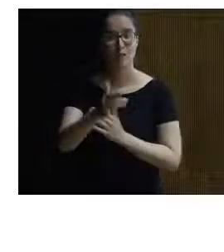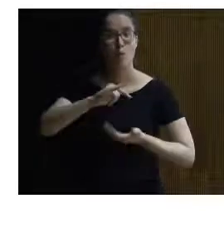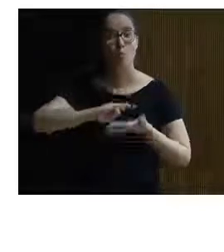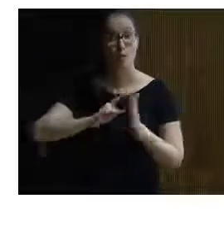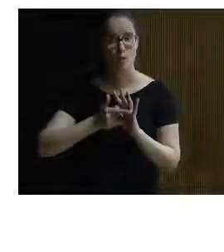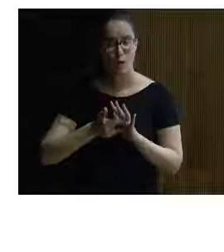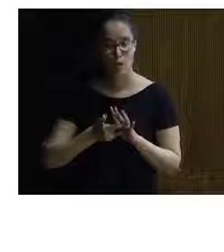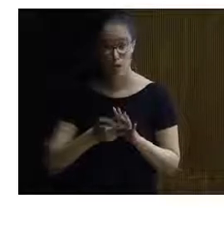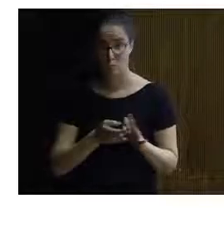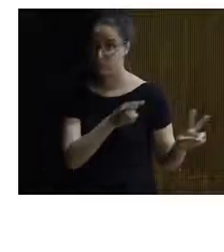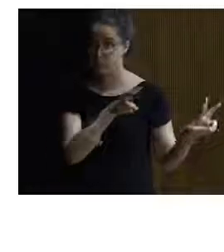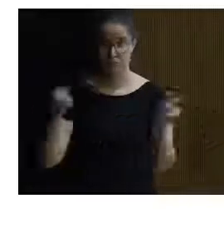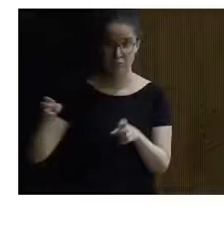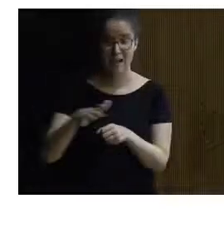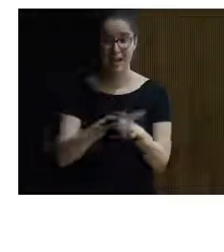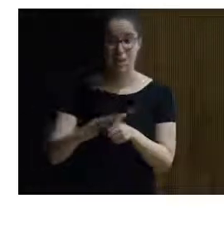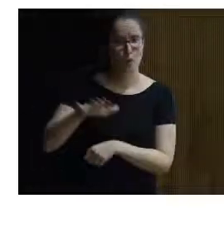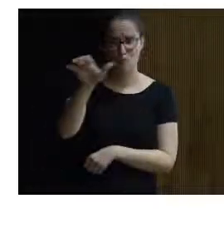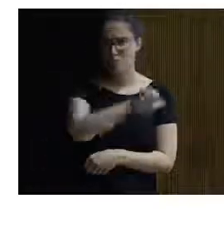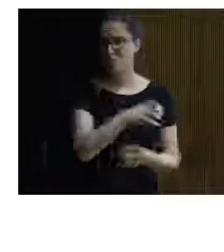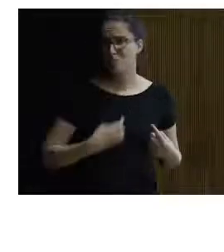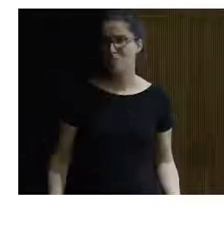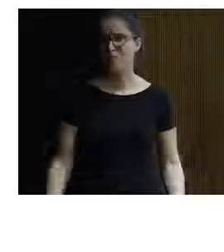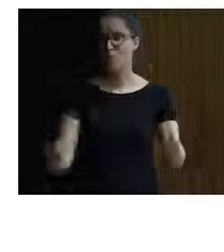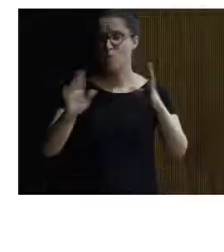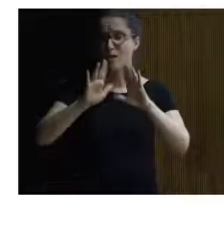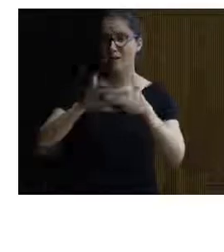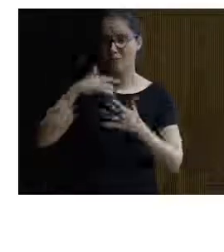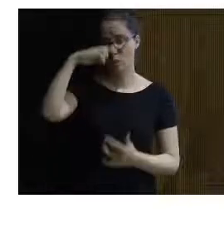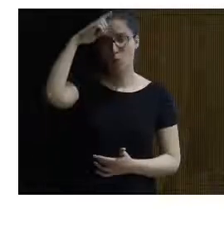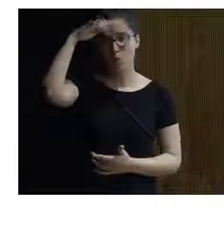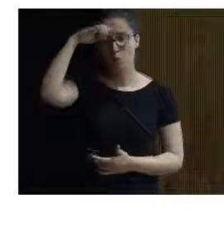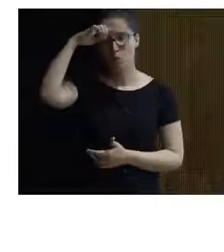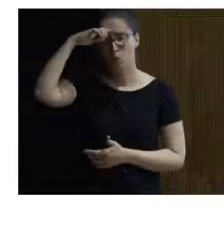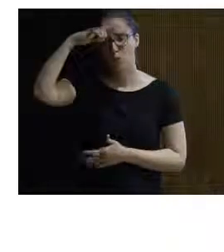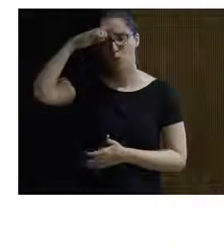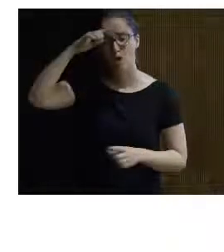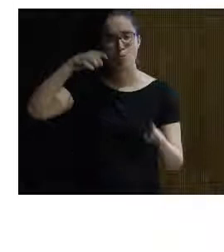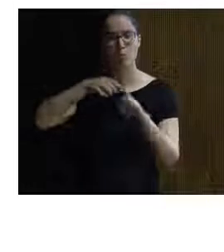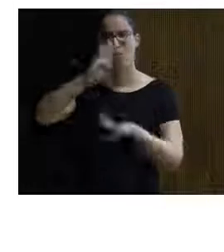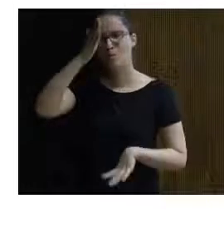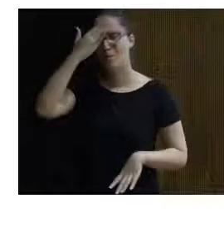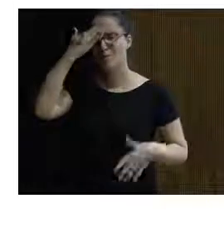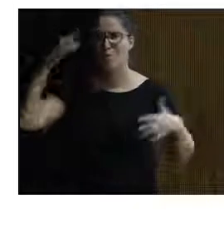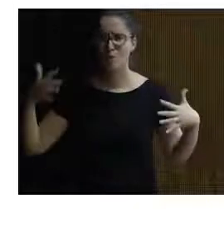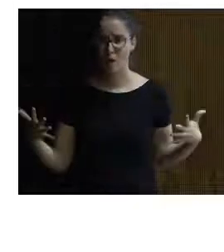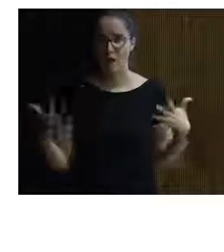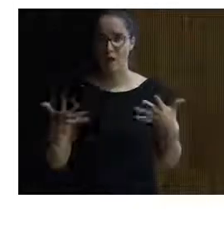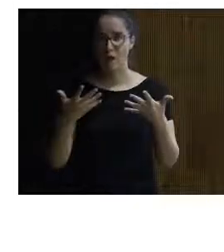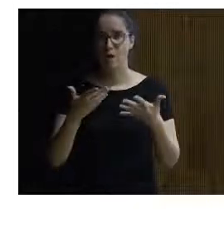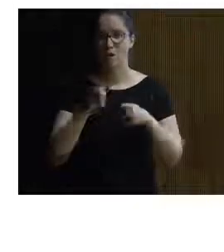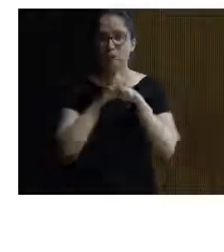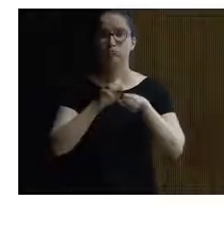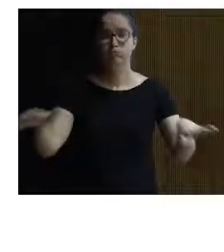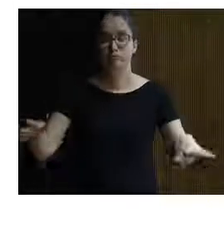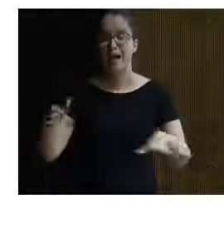original e inédito en el ámbito europeo se trata de un equipamiento cultural que tiene como objetivo principalmente dar a conocer el arte